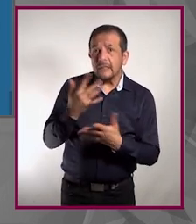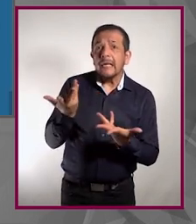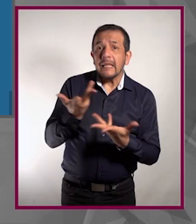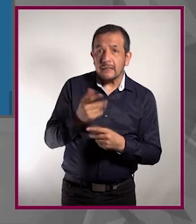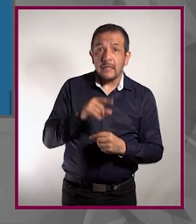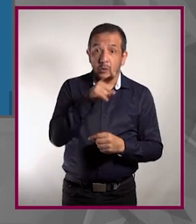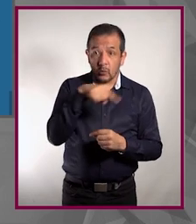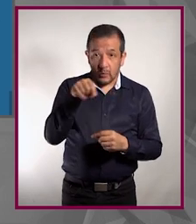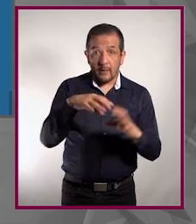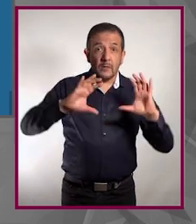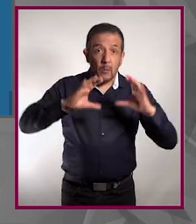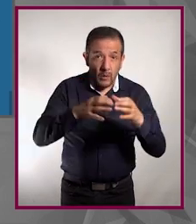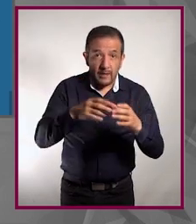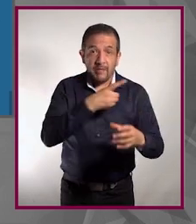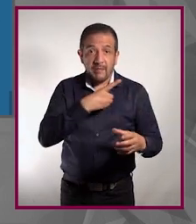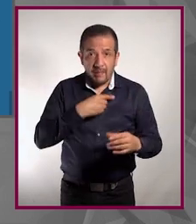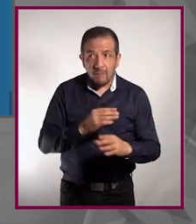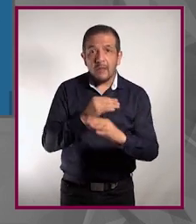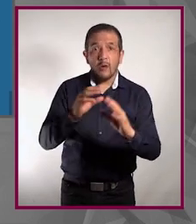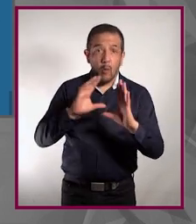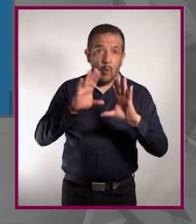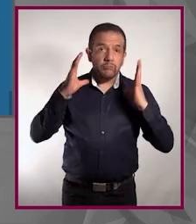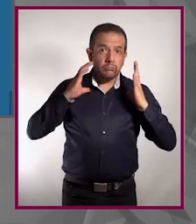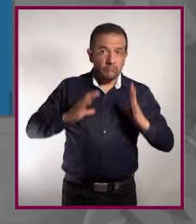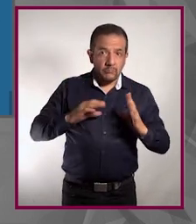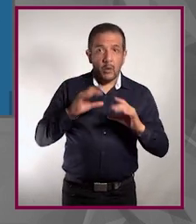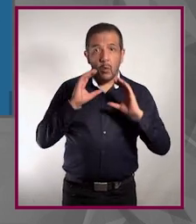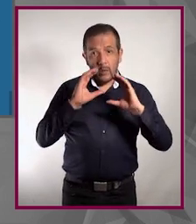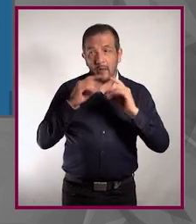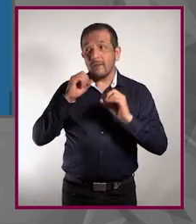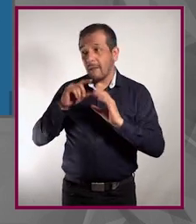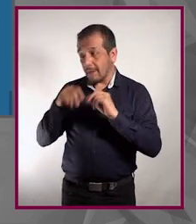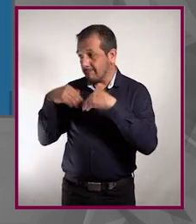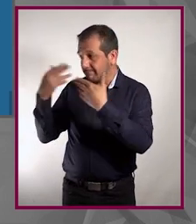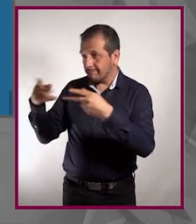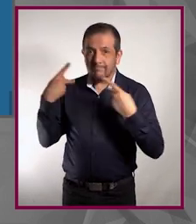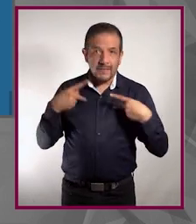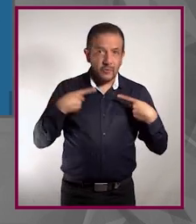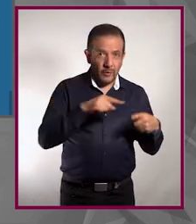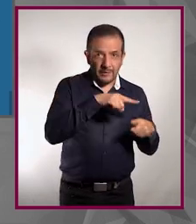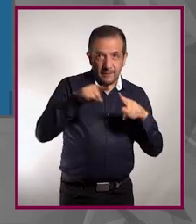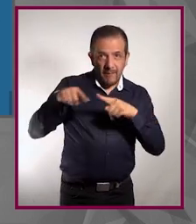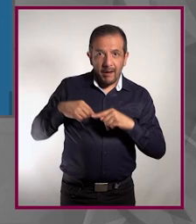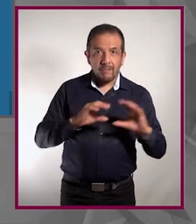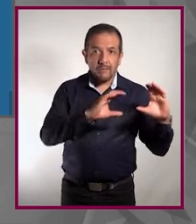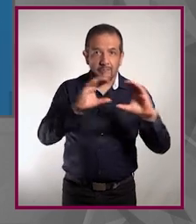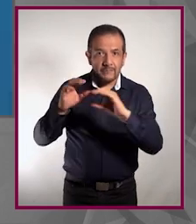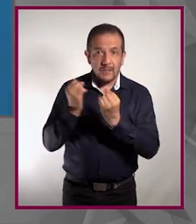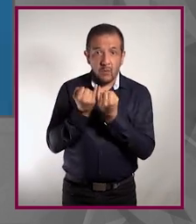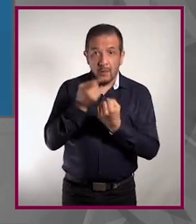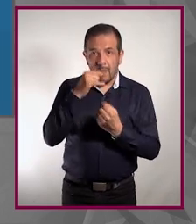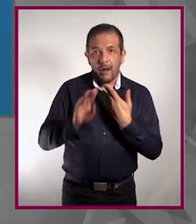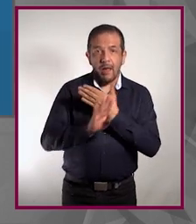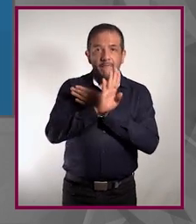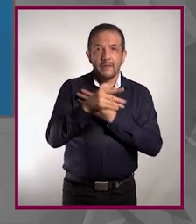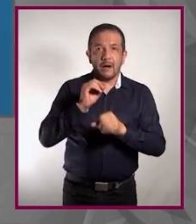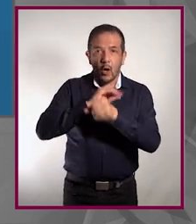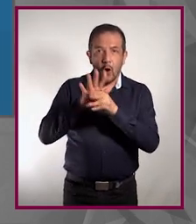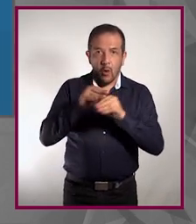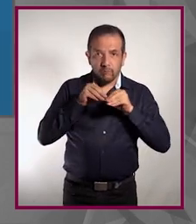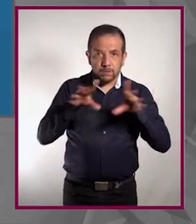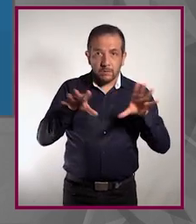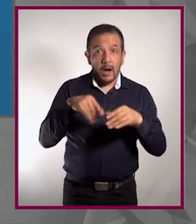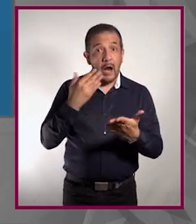para protegerse, proteger a sus seres queridos y a los más vulnerables y así evitar que la COVID-19 se disemine. Hoy